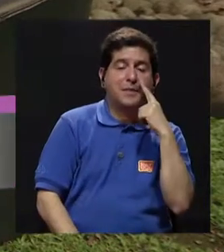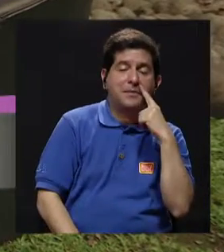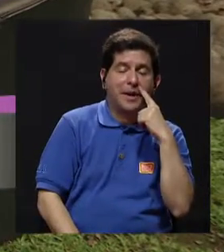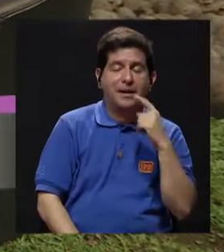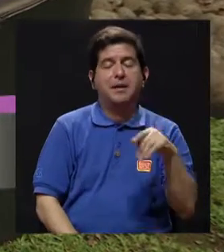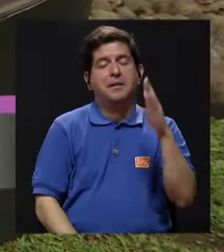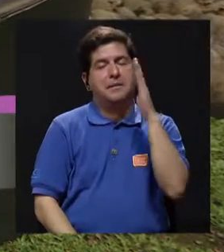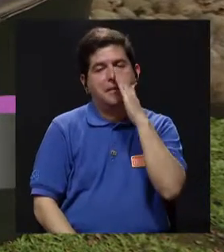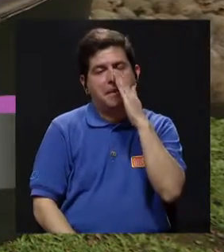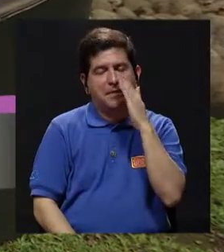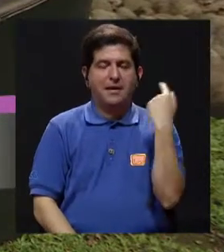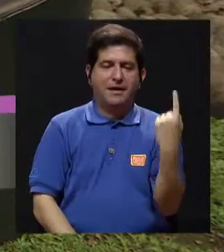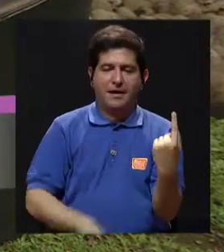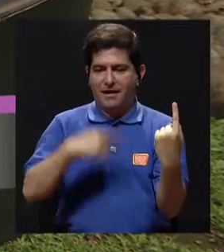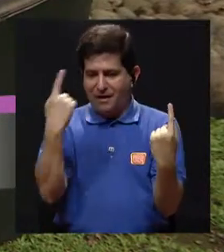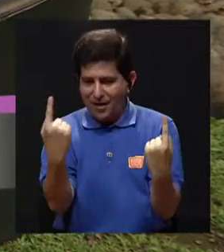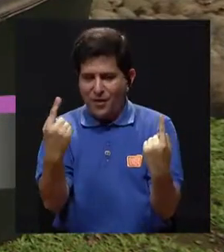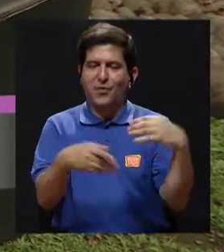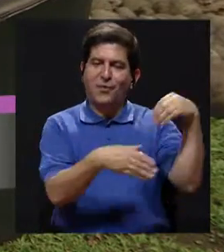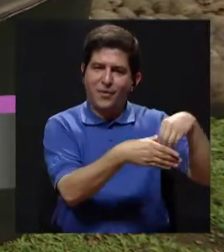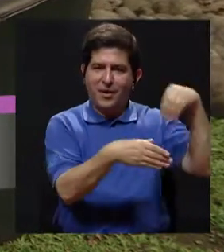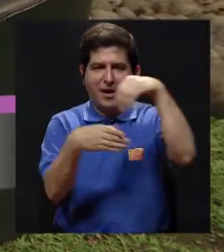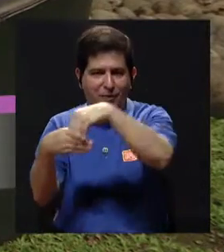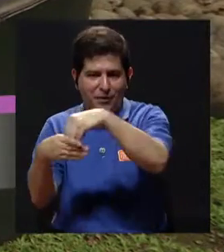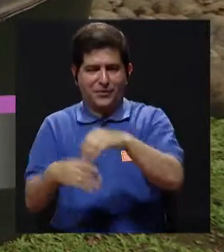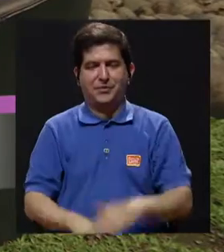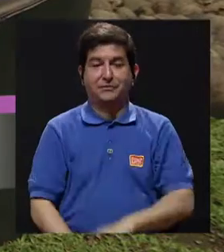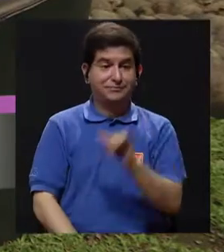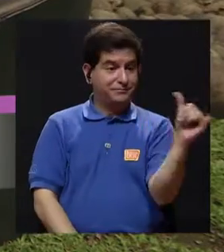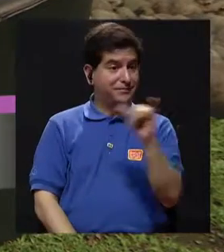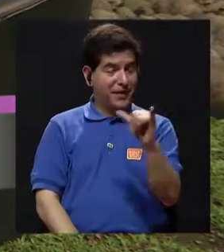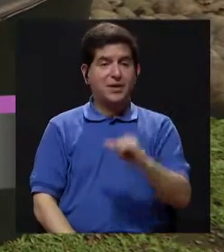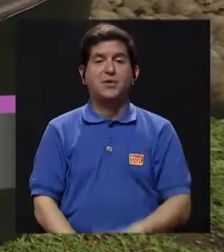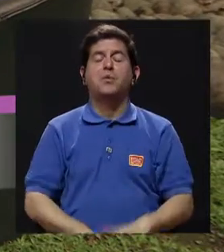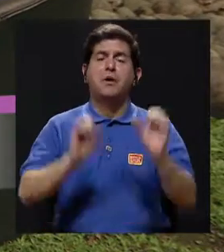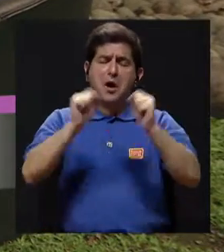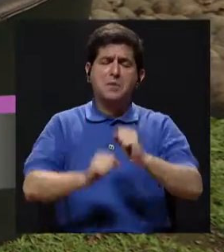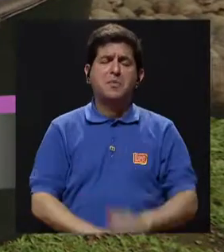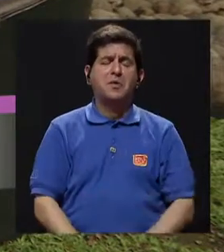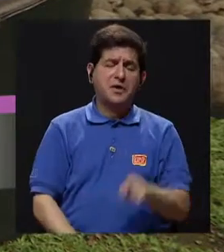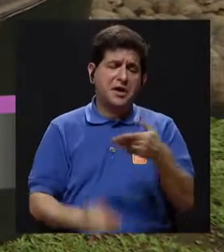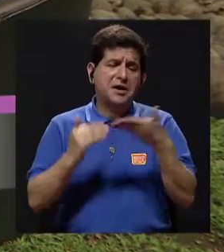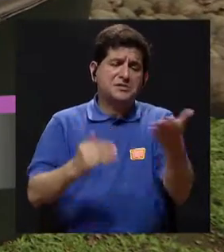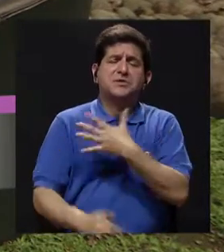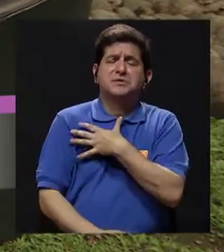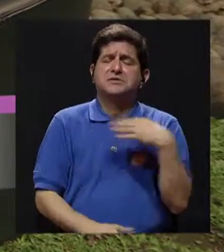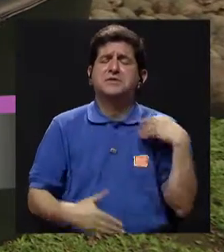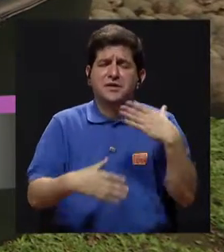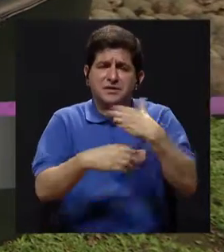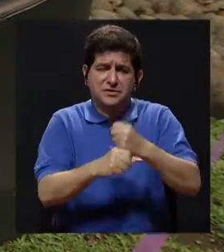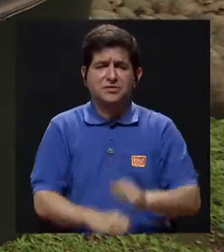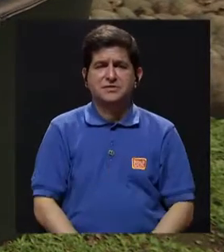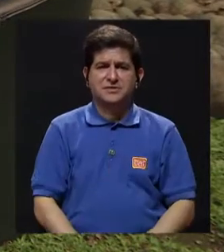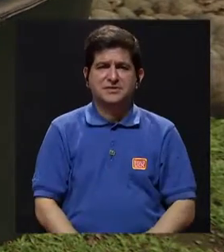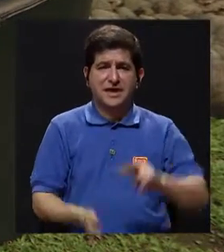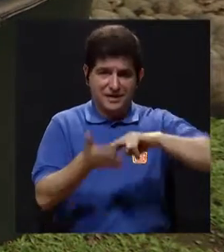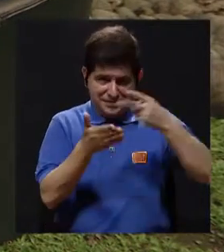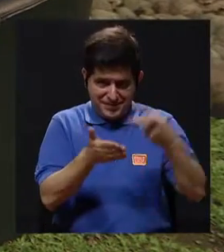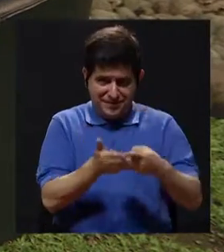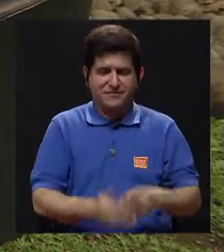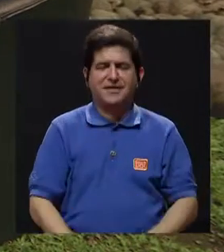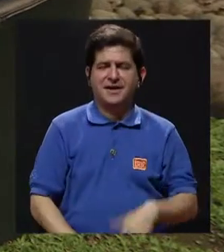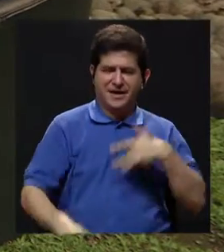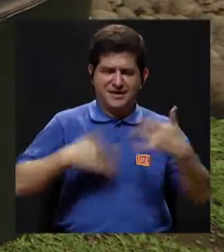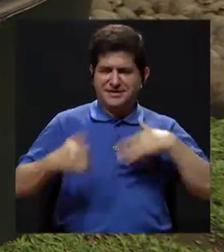o papá o mamá, por su lado, tienen su ahorro para que también puedan darse los gustitos. Porque estar bien es cubrir mis